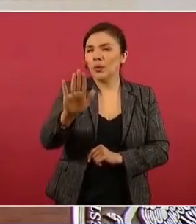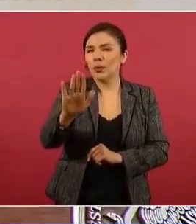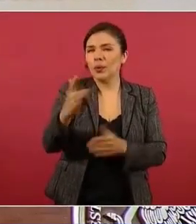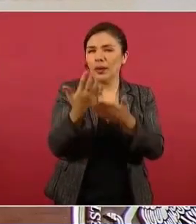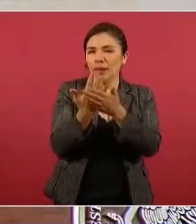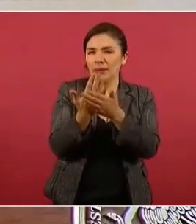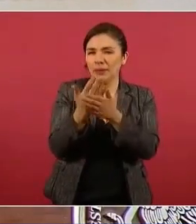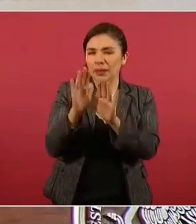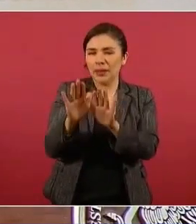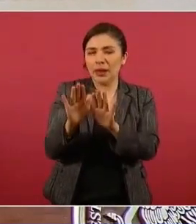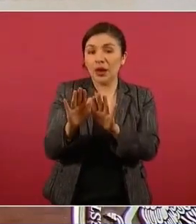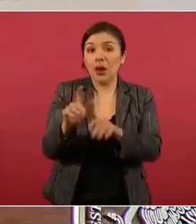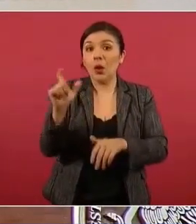pues vamos a terminar la…